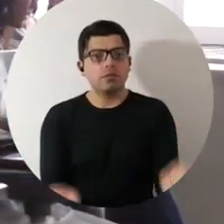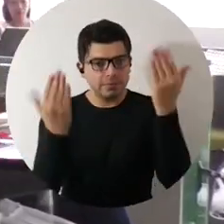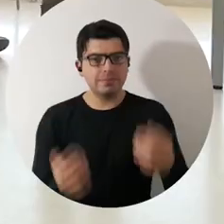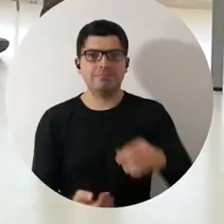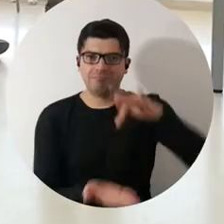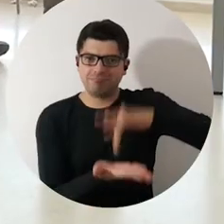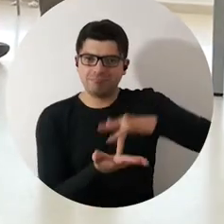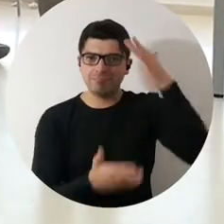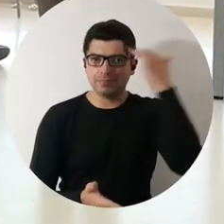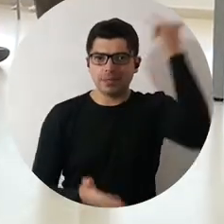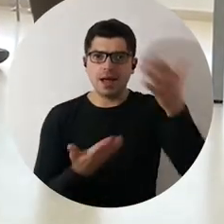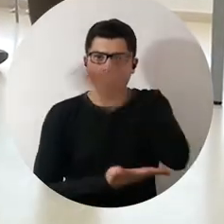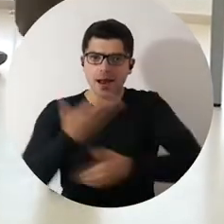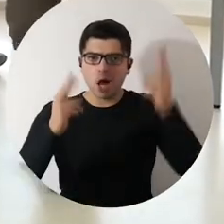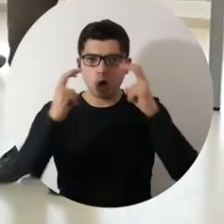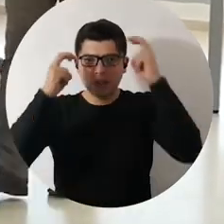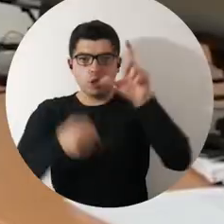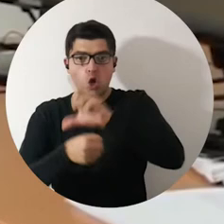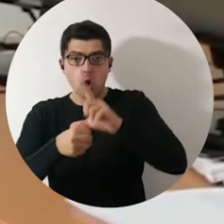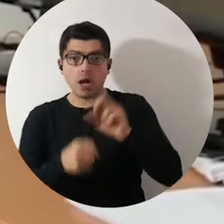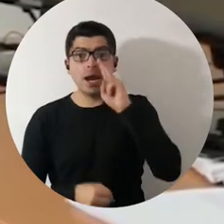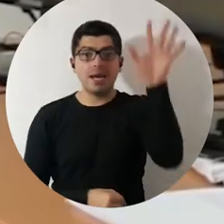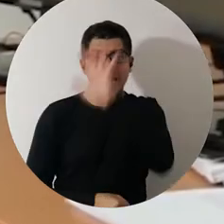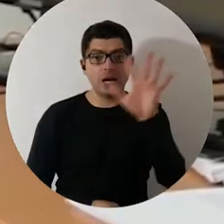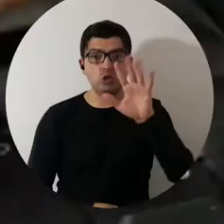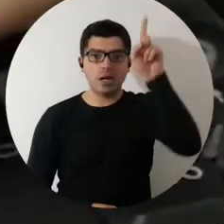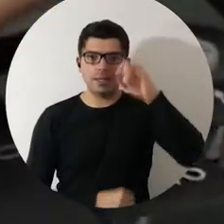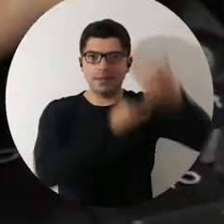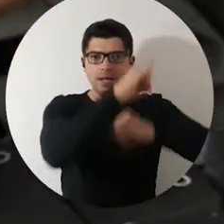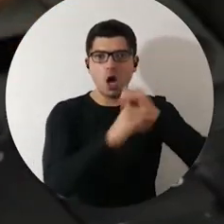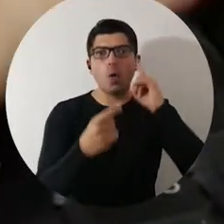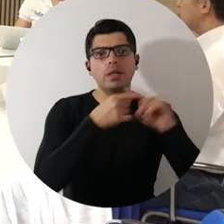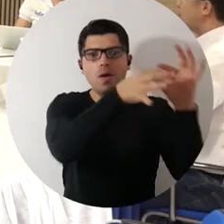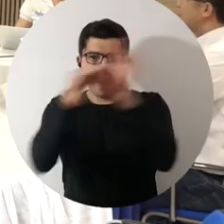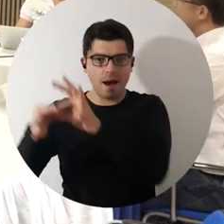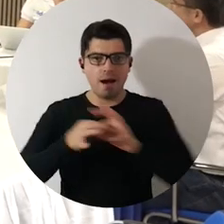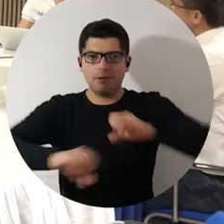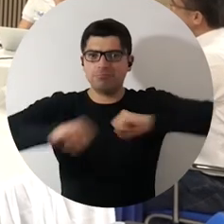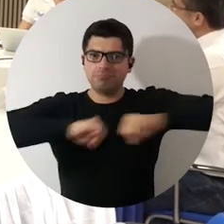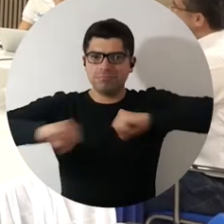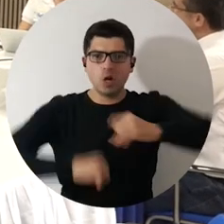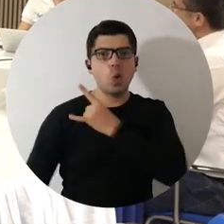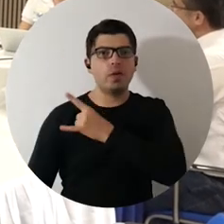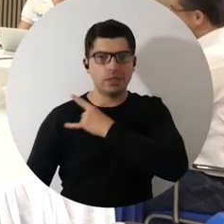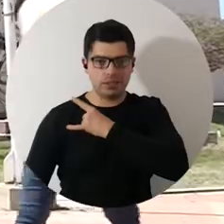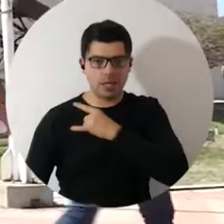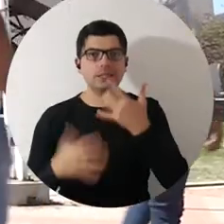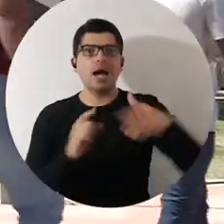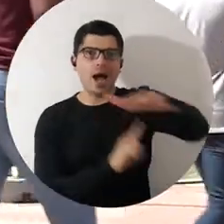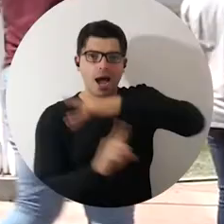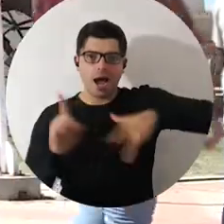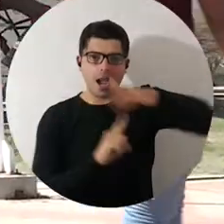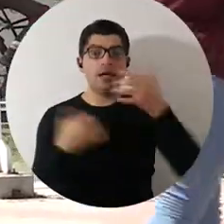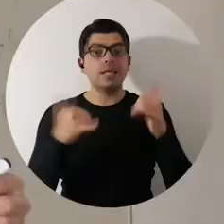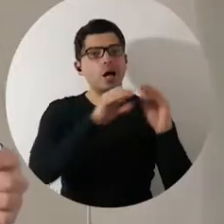académica y la socialización de conocimiento local, nacional e internacional en aras de articular las acciones universitarias con el